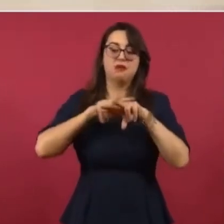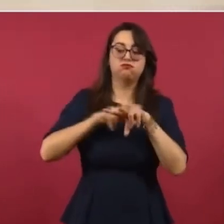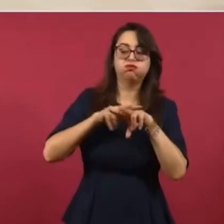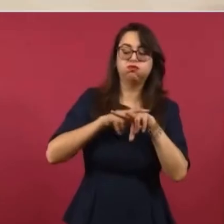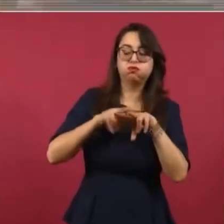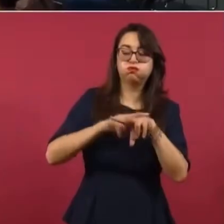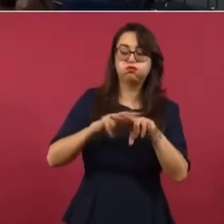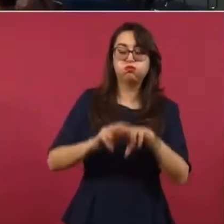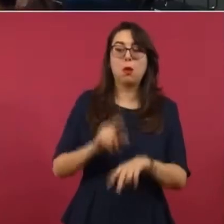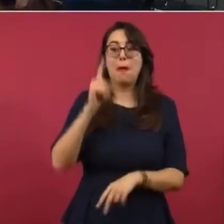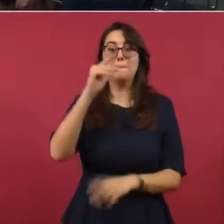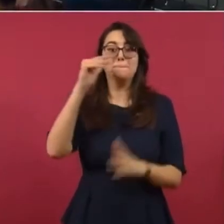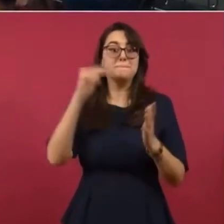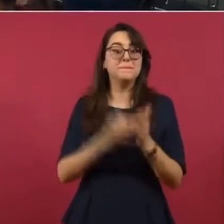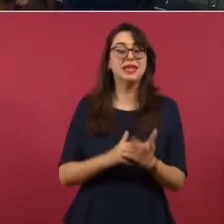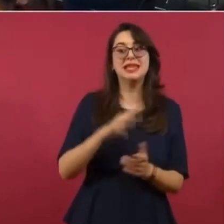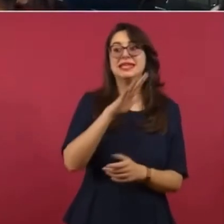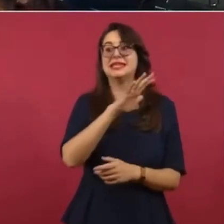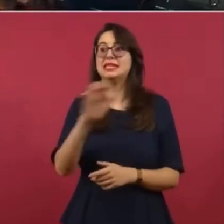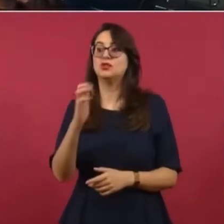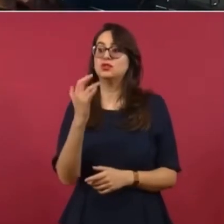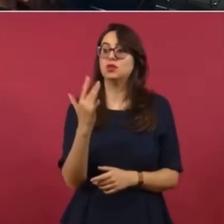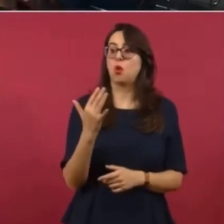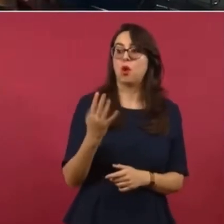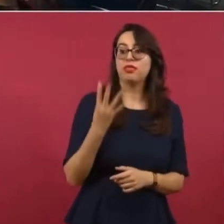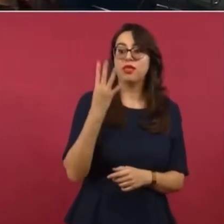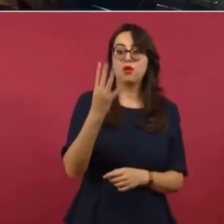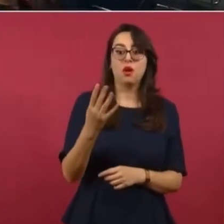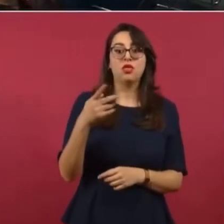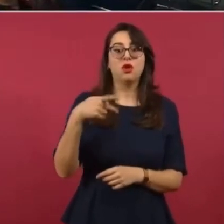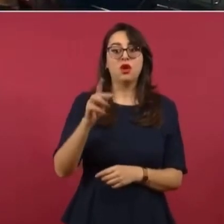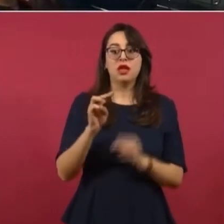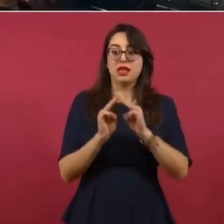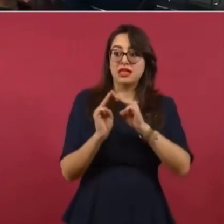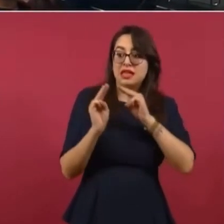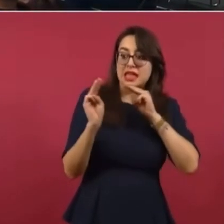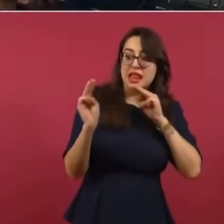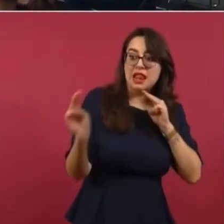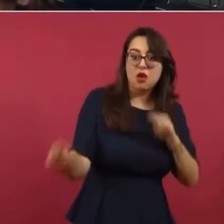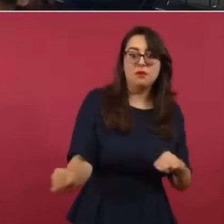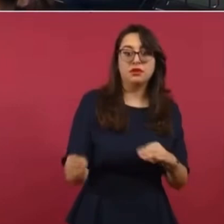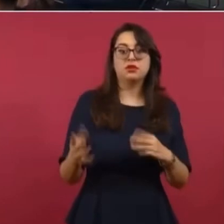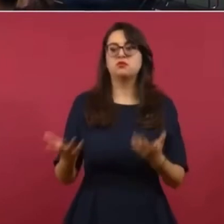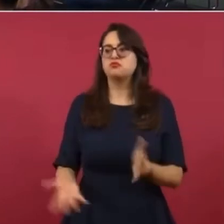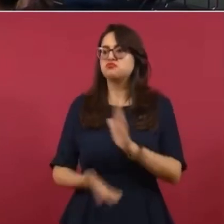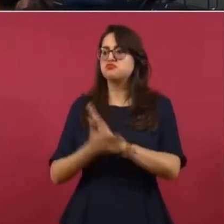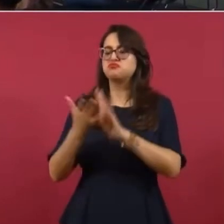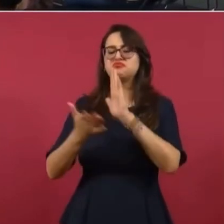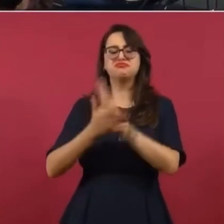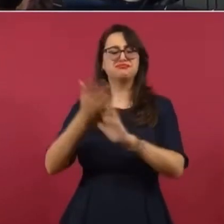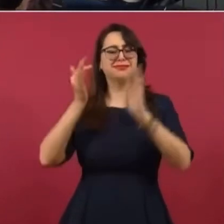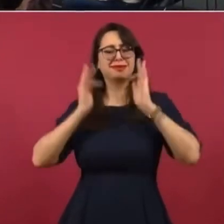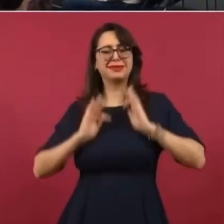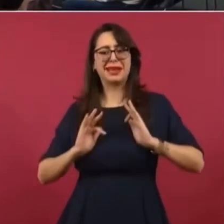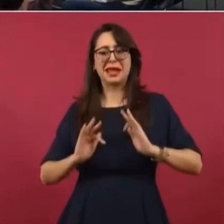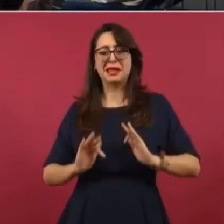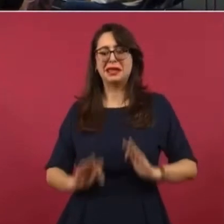mil 554 kilómetros sin problema. ¿Saben quién se han